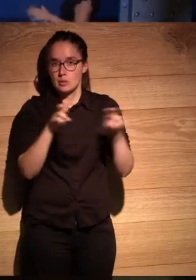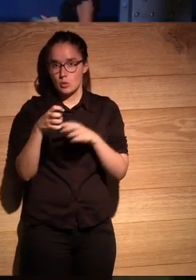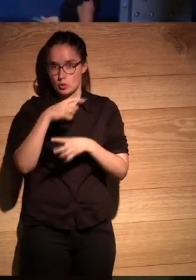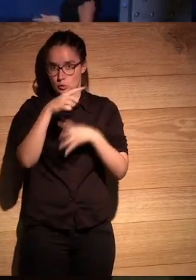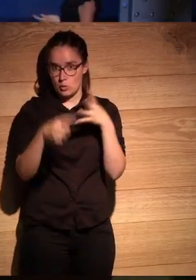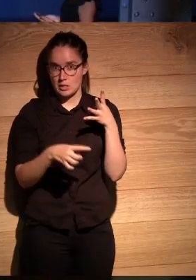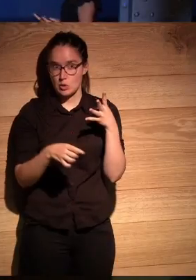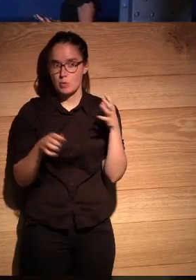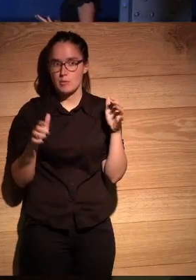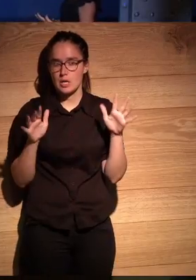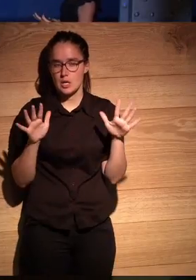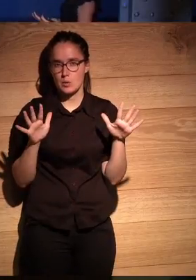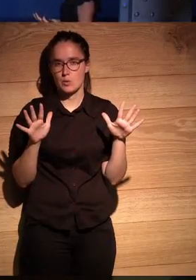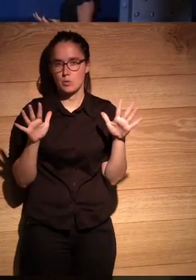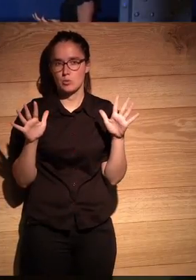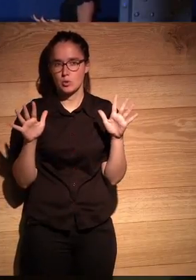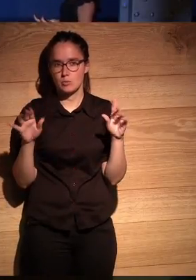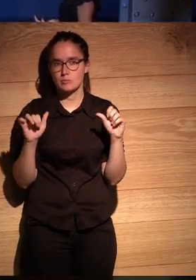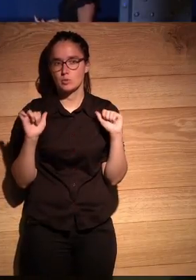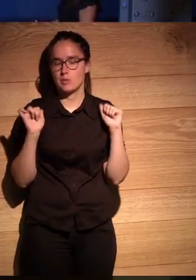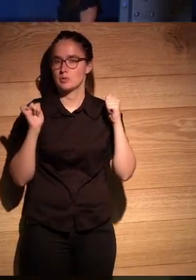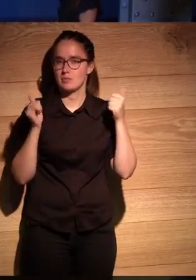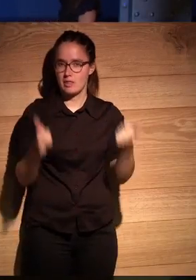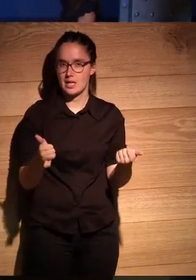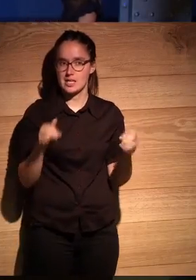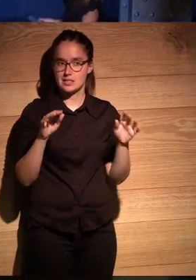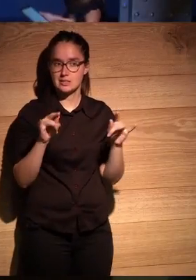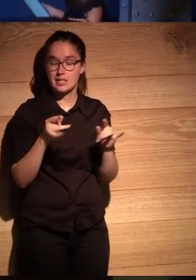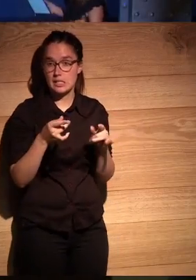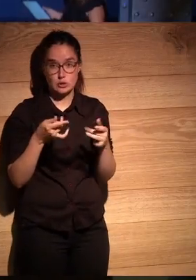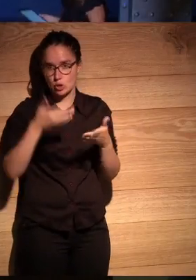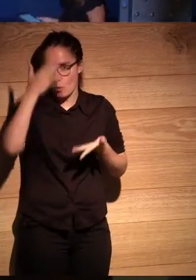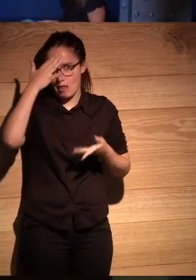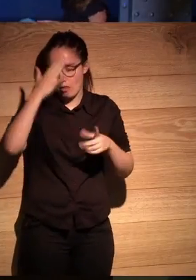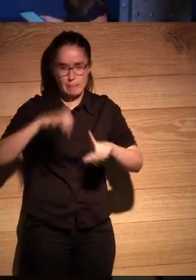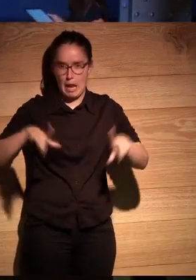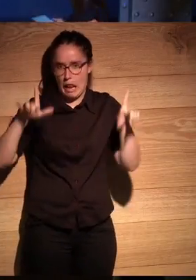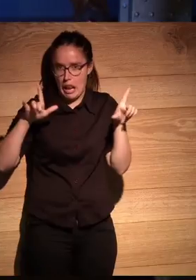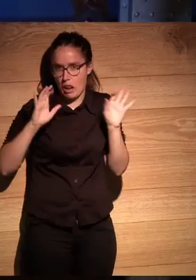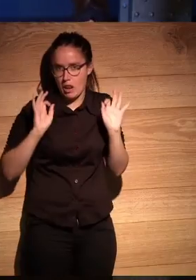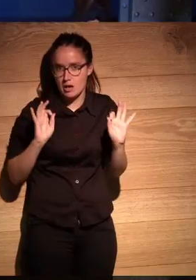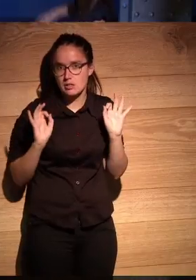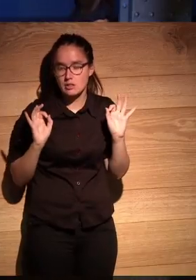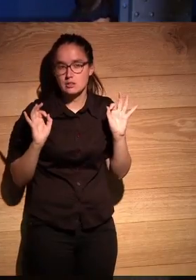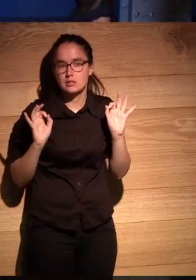capítulos pero vale pues empezamos a navegar sí bueno esta es la home lo que todo el mundo entendemos como una home